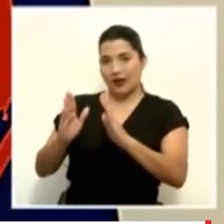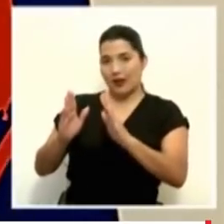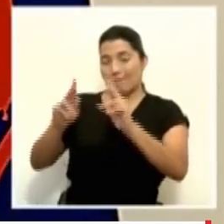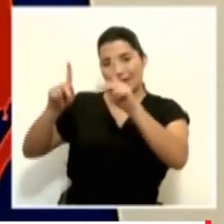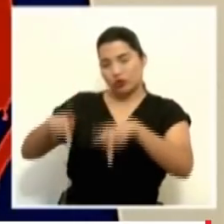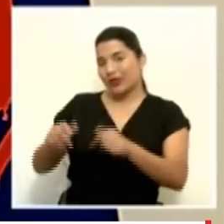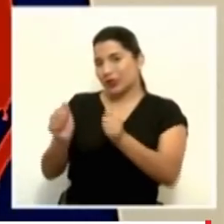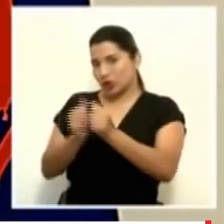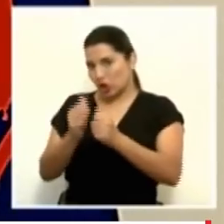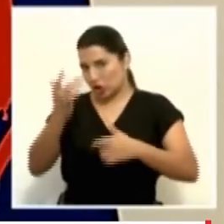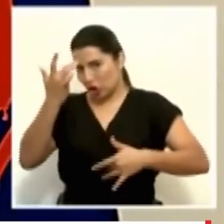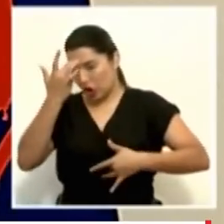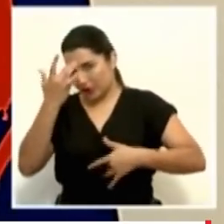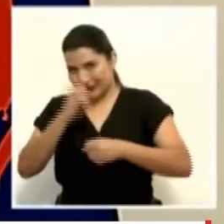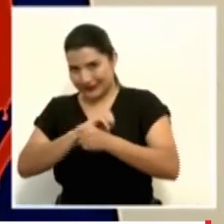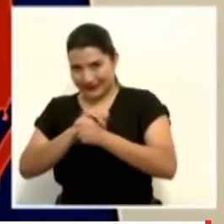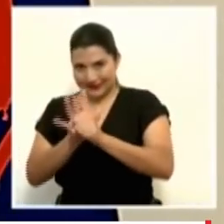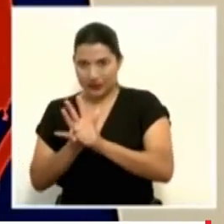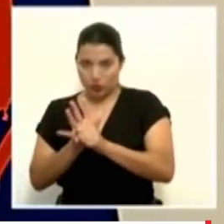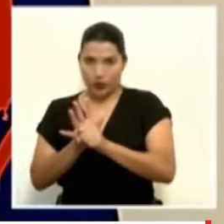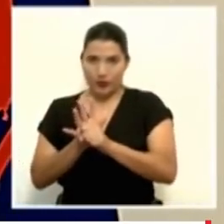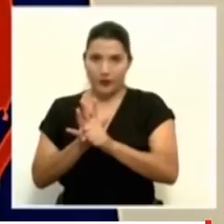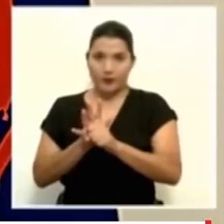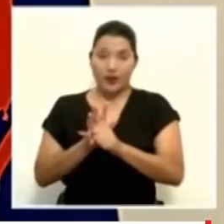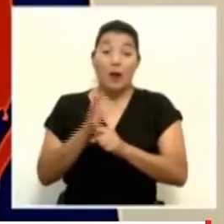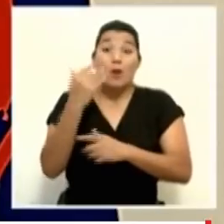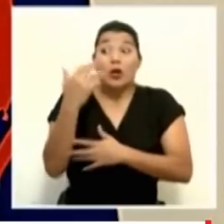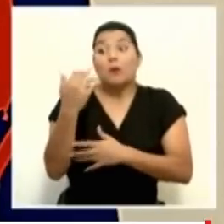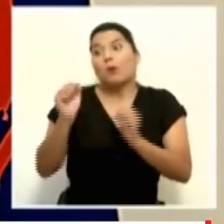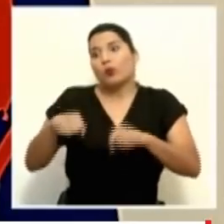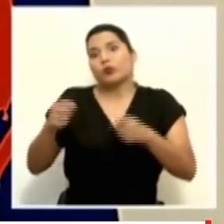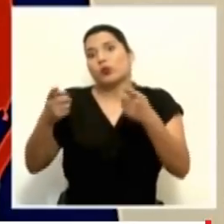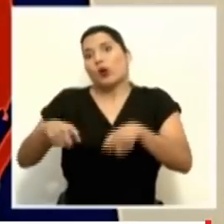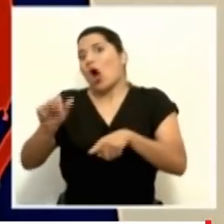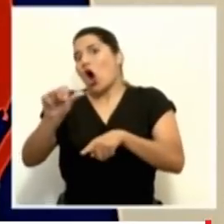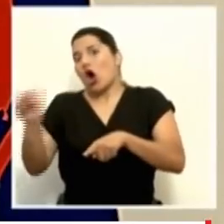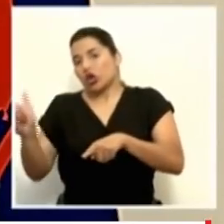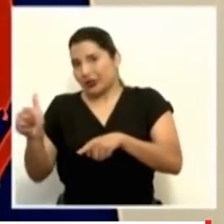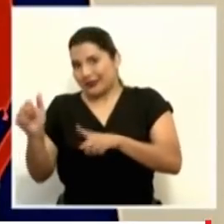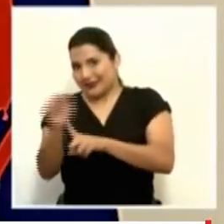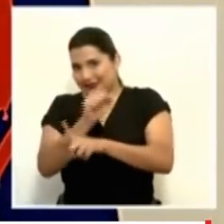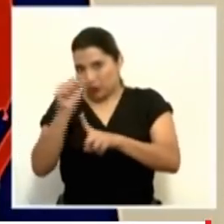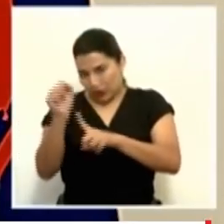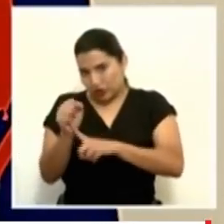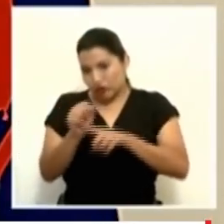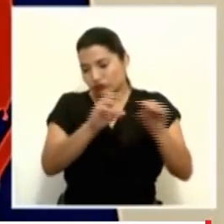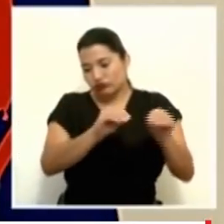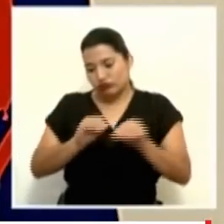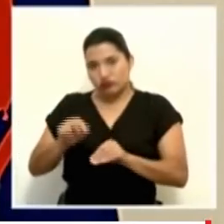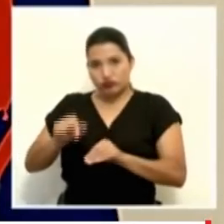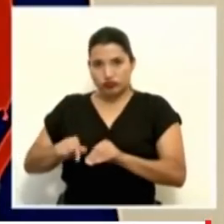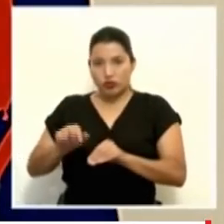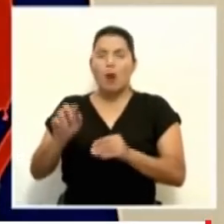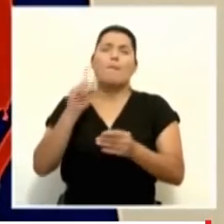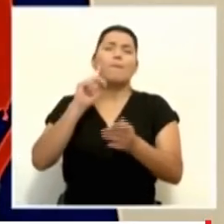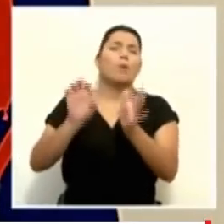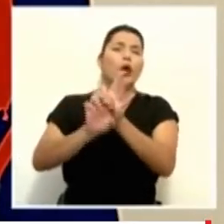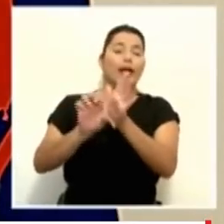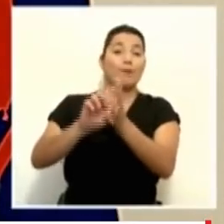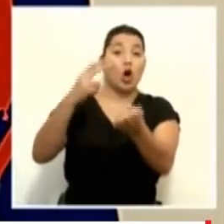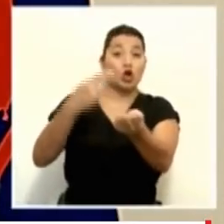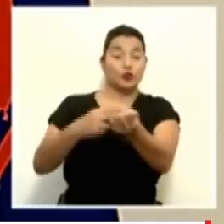ya sea un cuidado intermedio o un cuidado crítico, a un hospital nacional. Esos son, por ejemplo, el Max Peralta,